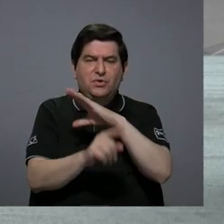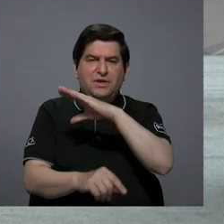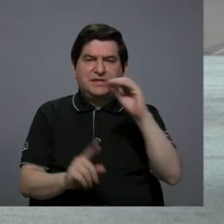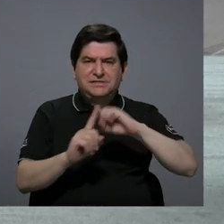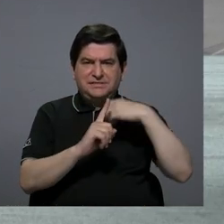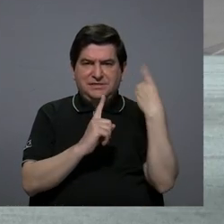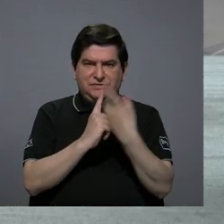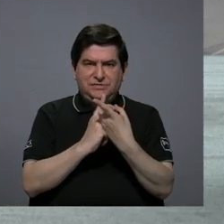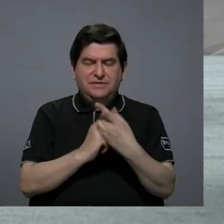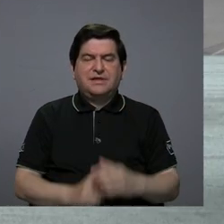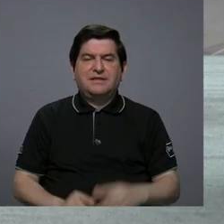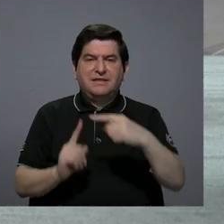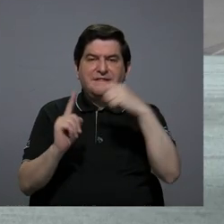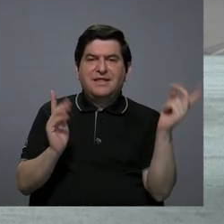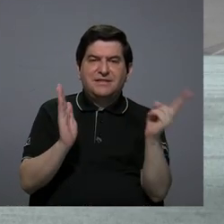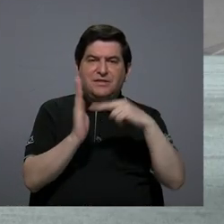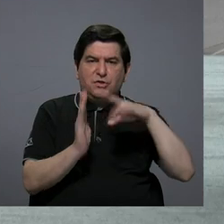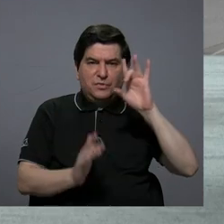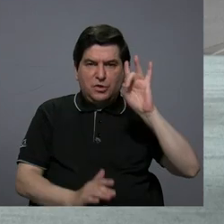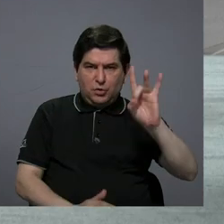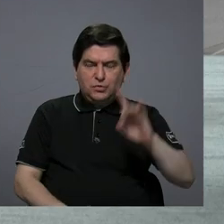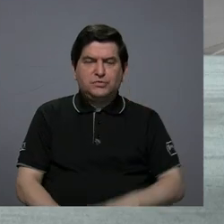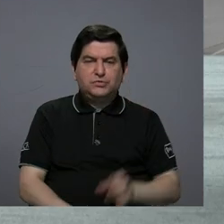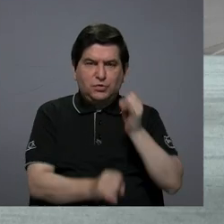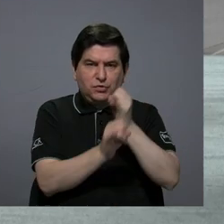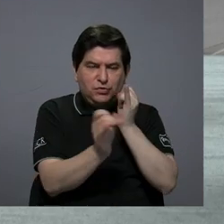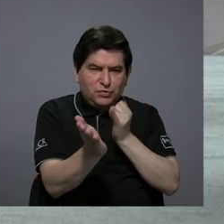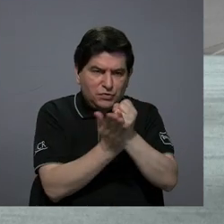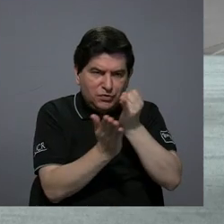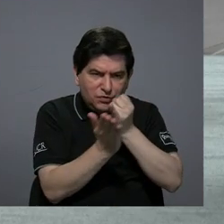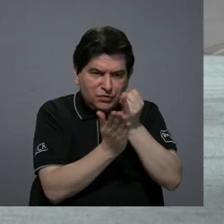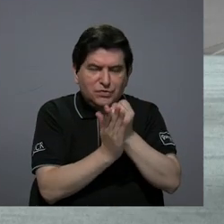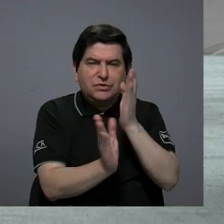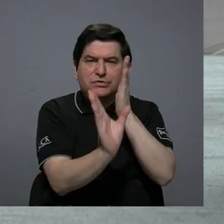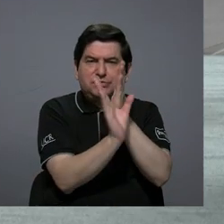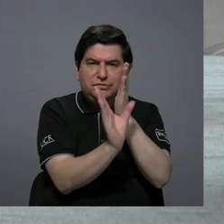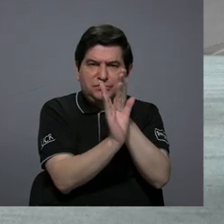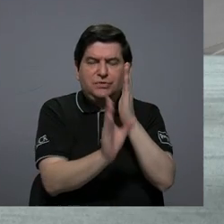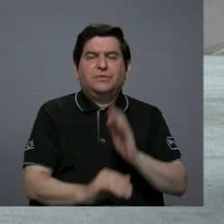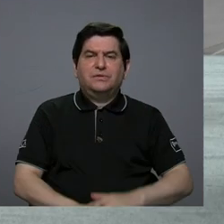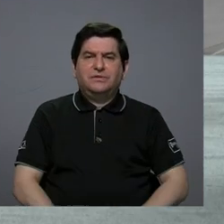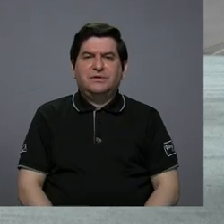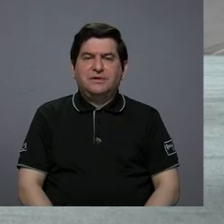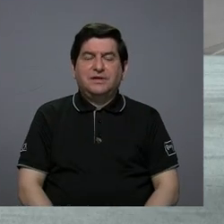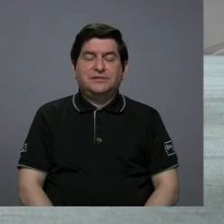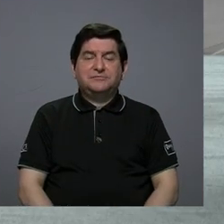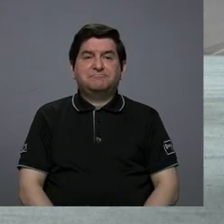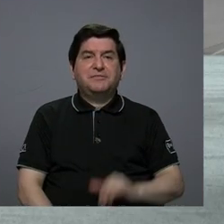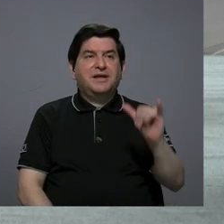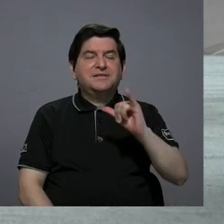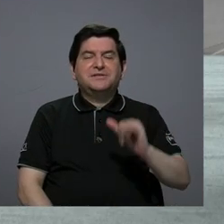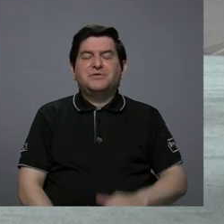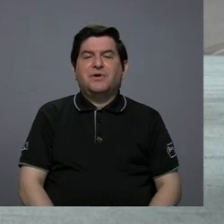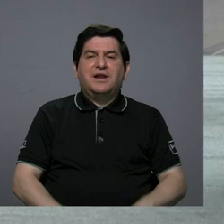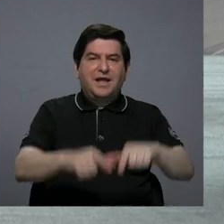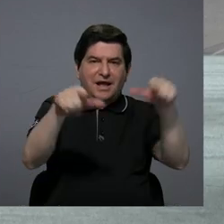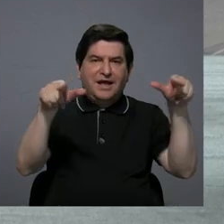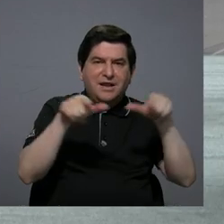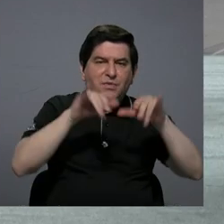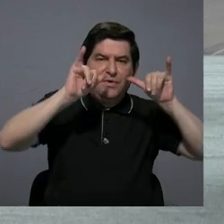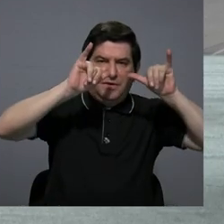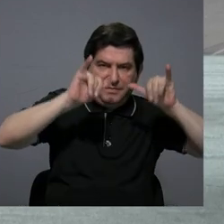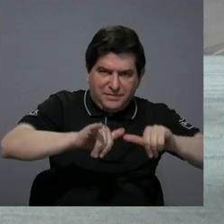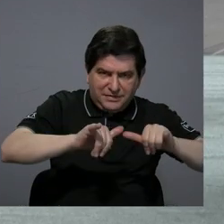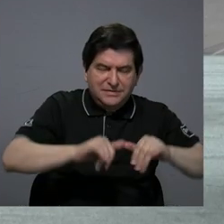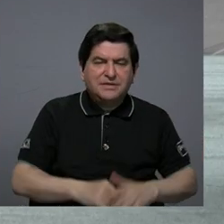Desde el 2008 el Instituto de Investigaciones Psicológicas ha sido la casa que ha albergado